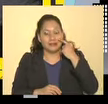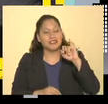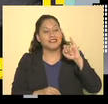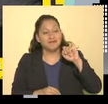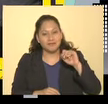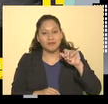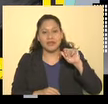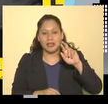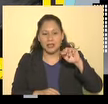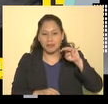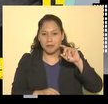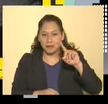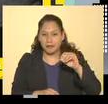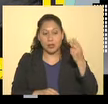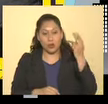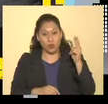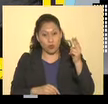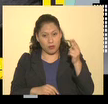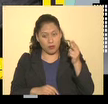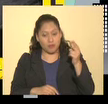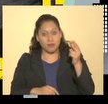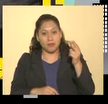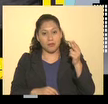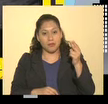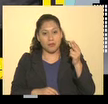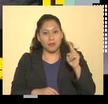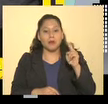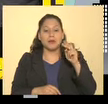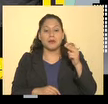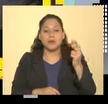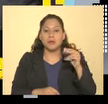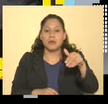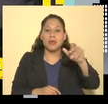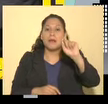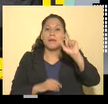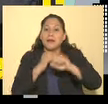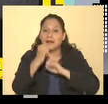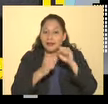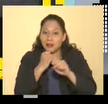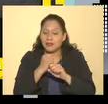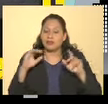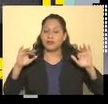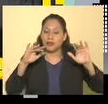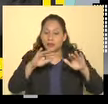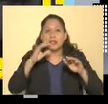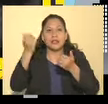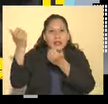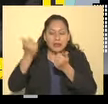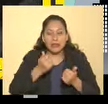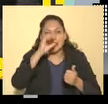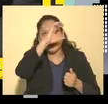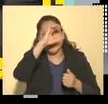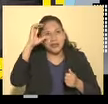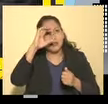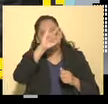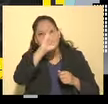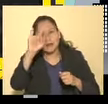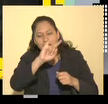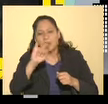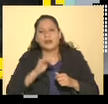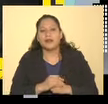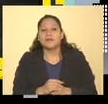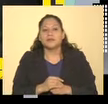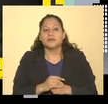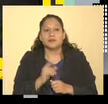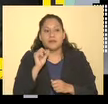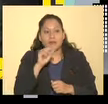Armando, en noviembre vamos a cumplir 20 años de ser sede de las colecciones Pago en Especie y Acervo Patrimonial. Y